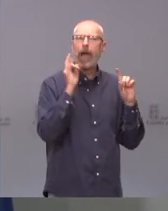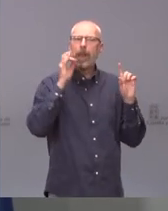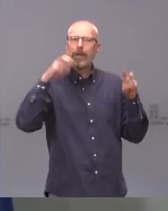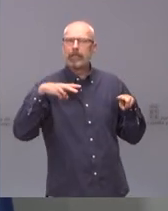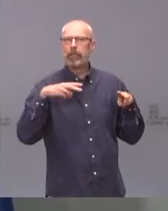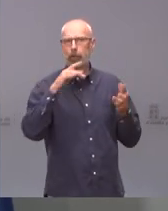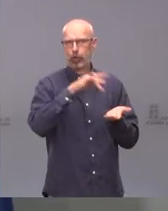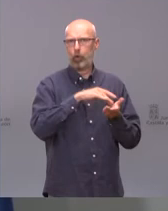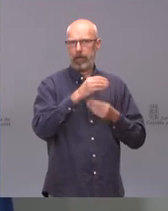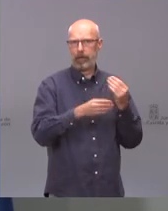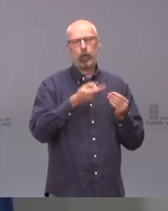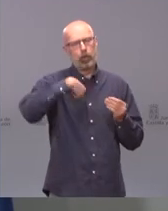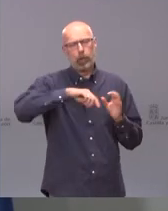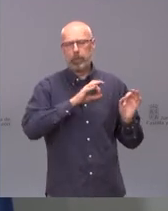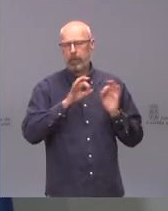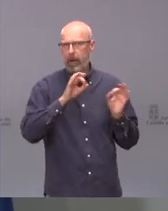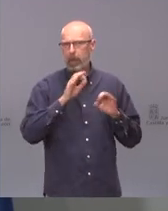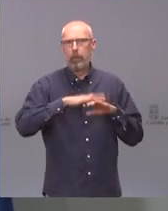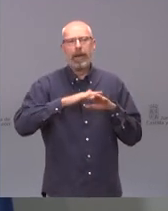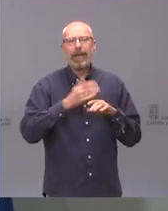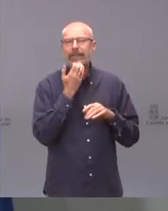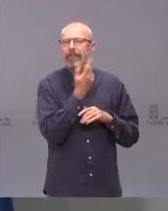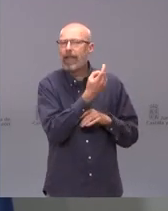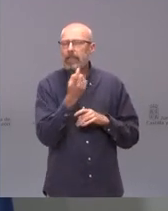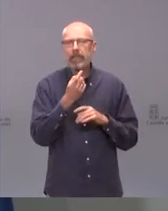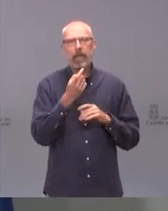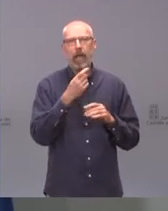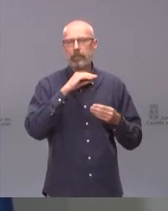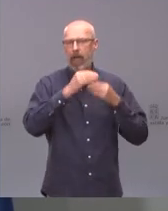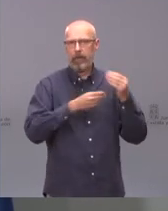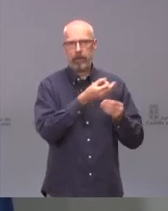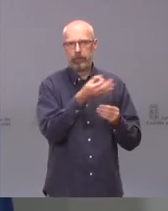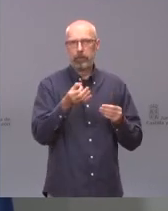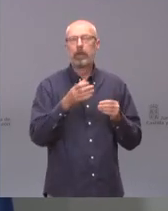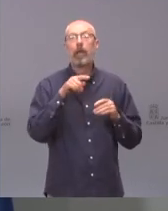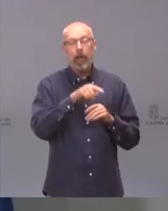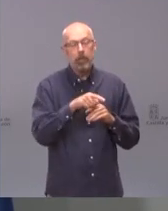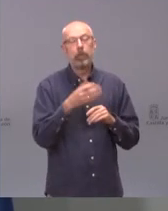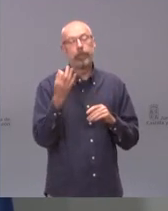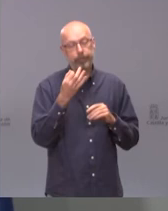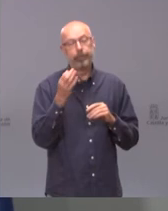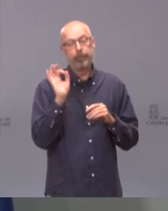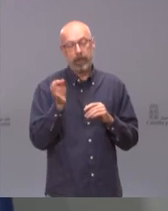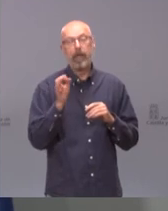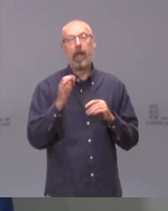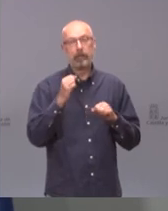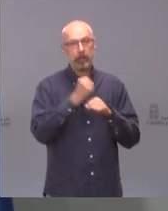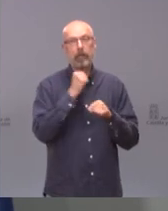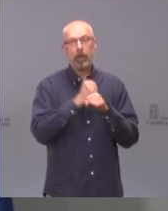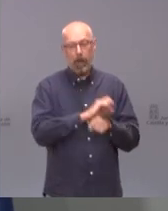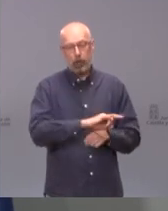para tomar las medidas que sean necesarias. Lo que sí que es una enorme carga de trabajo y de incertidumbre